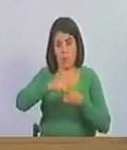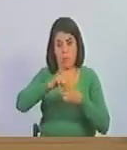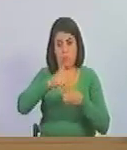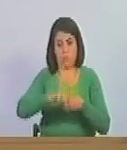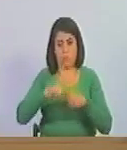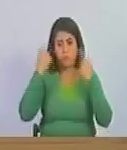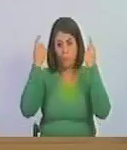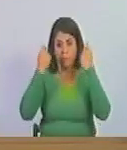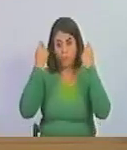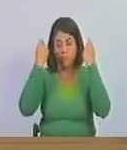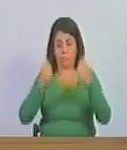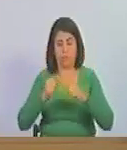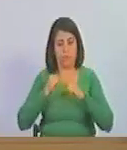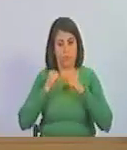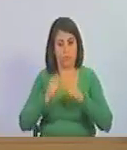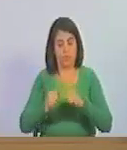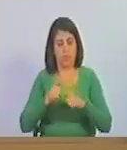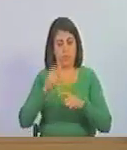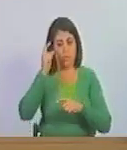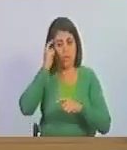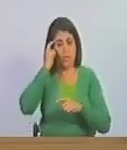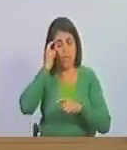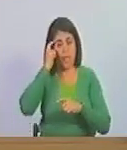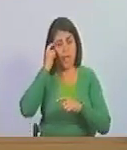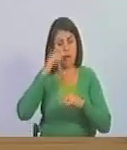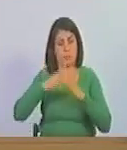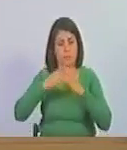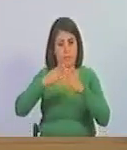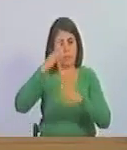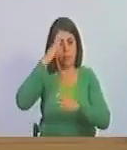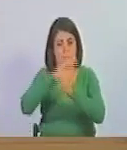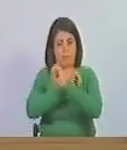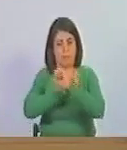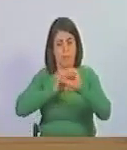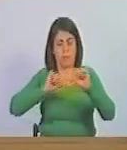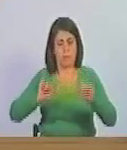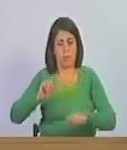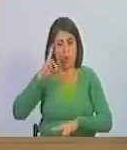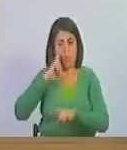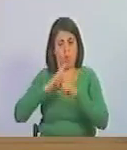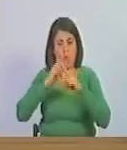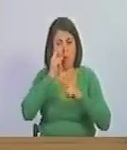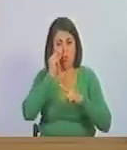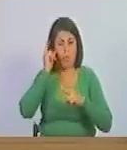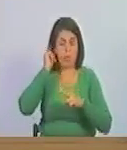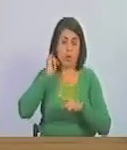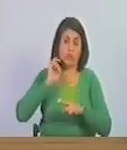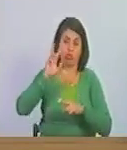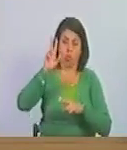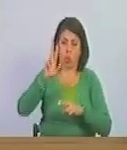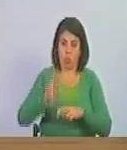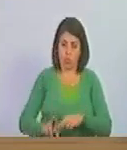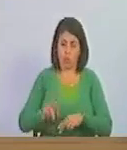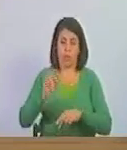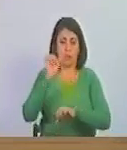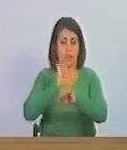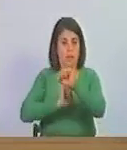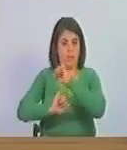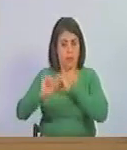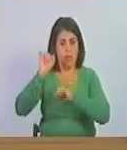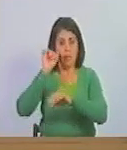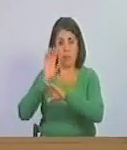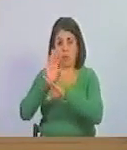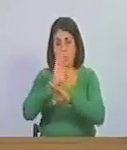celebrar con ímpetu el día de la armada en homenaje a esos hombres y mujeres que día a día defienden y